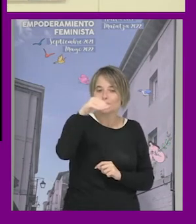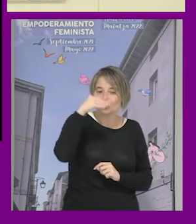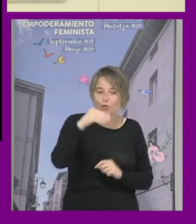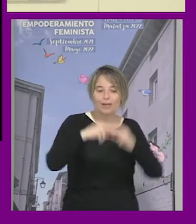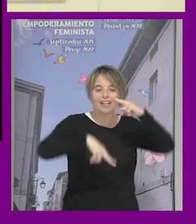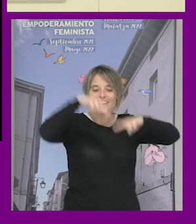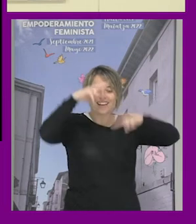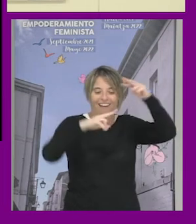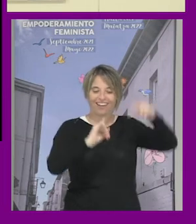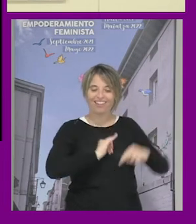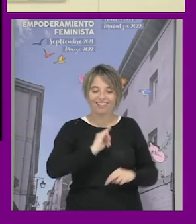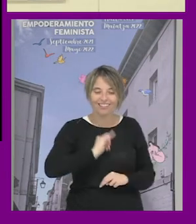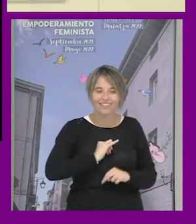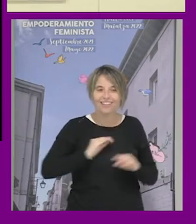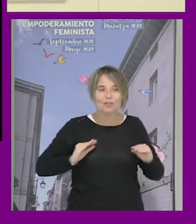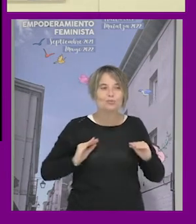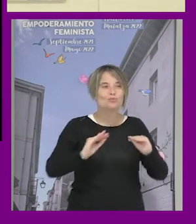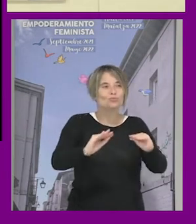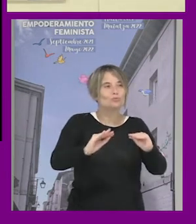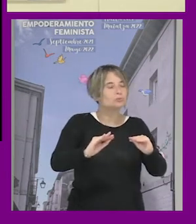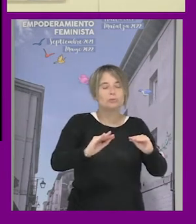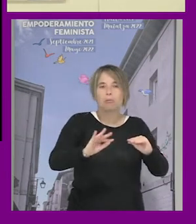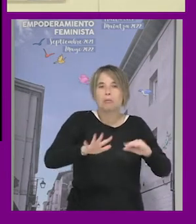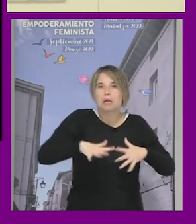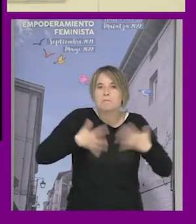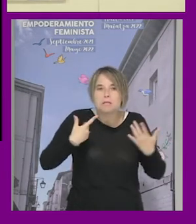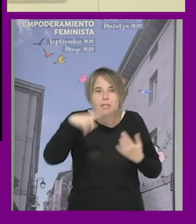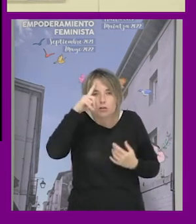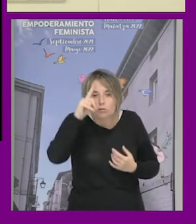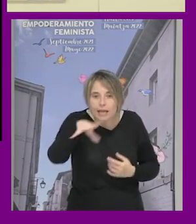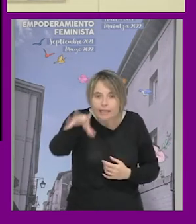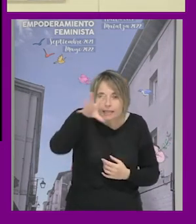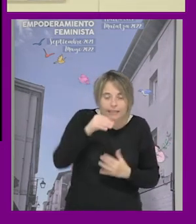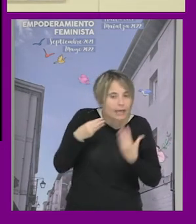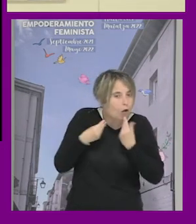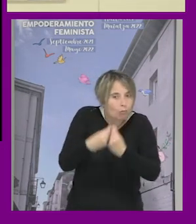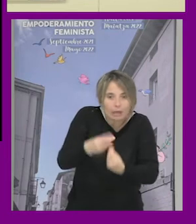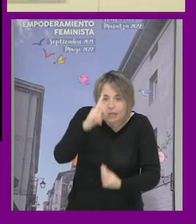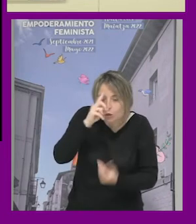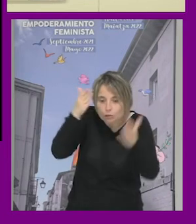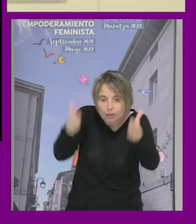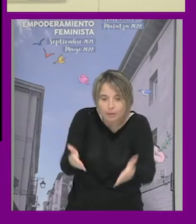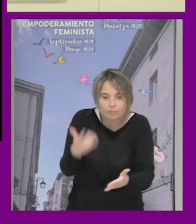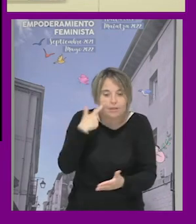lugares en que de repente no tenemos las claves para entender y acompañar y tenemos que escuchar mucho